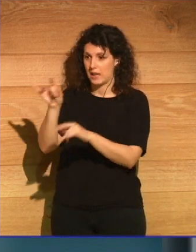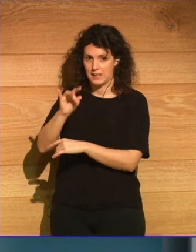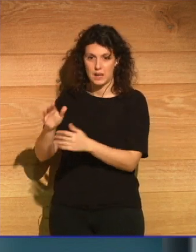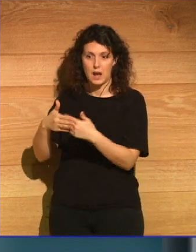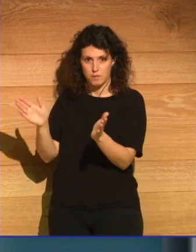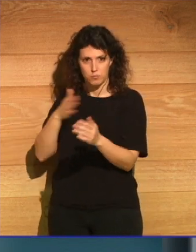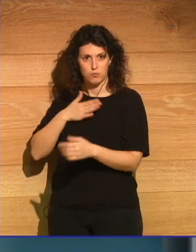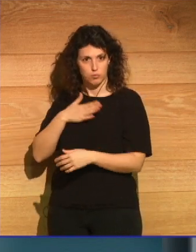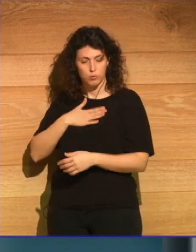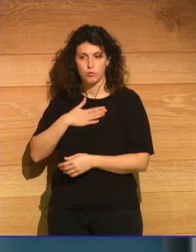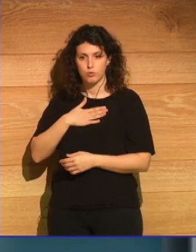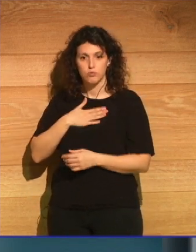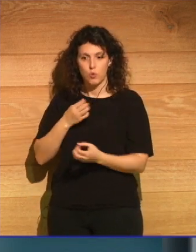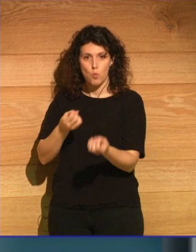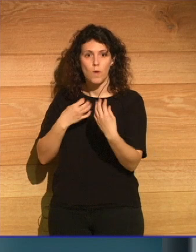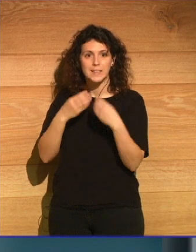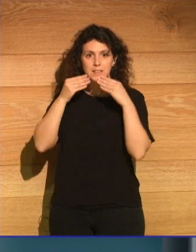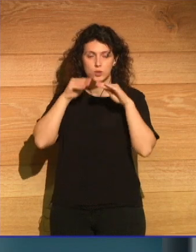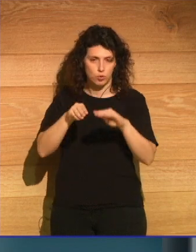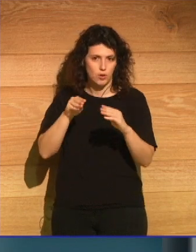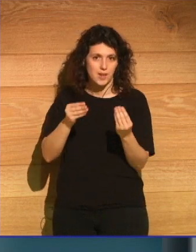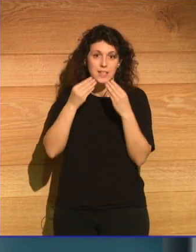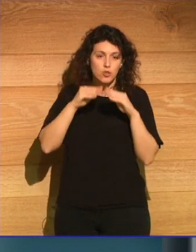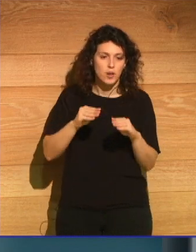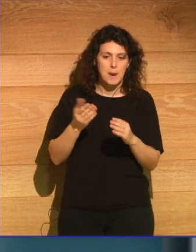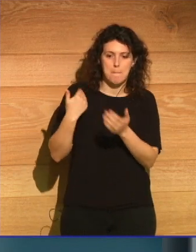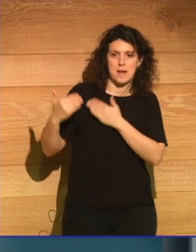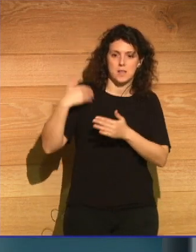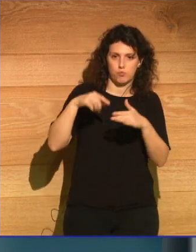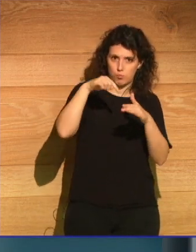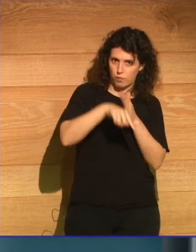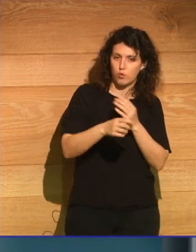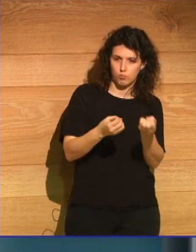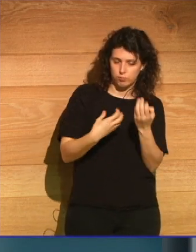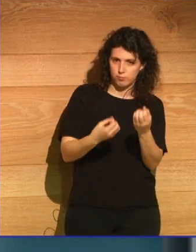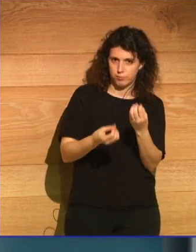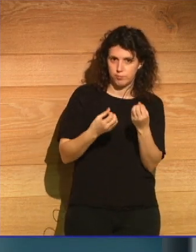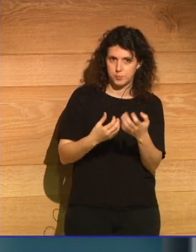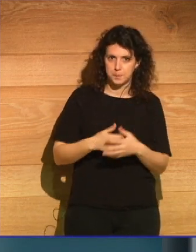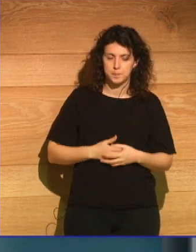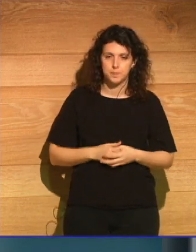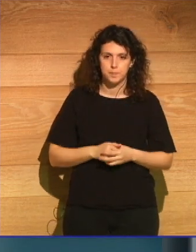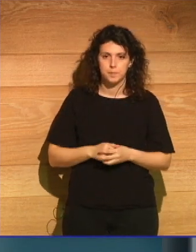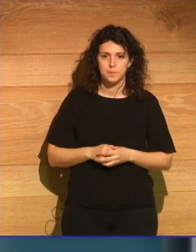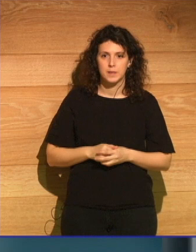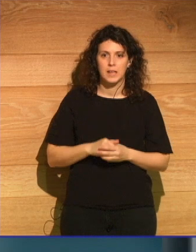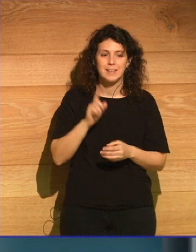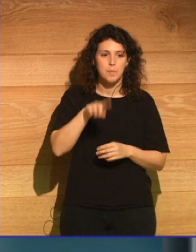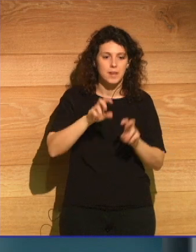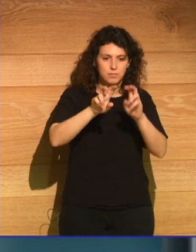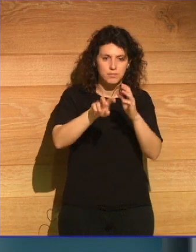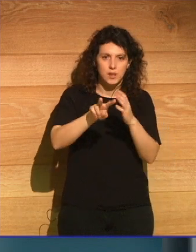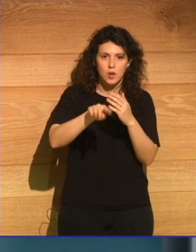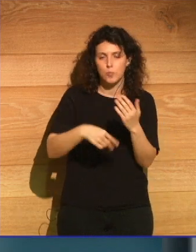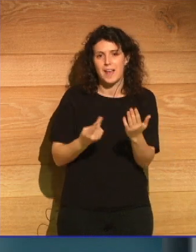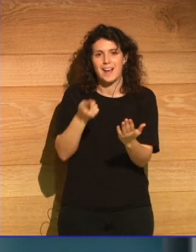está abierto y nos cuenta historias sobre el pasado profundo en encarnaciones pasadas del